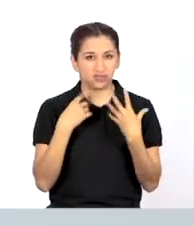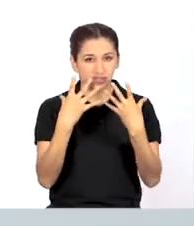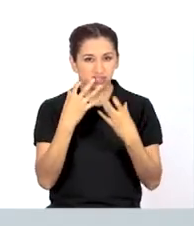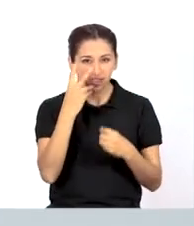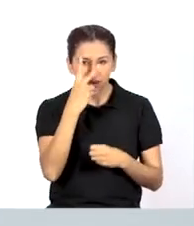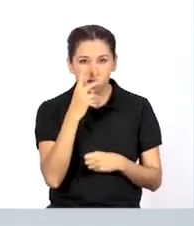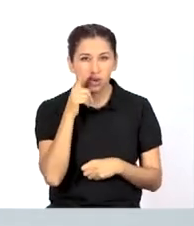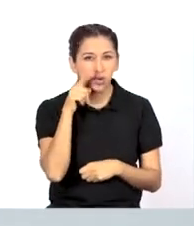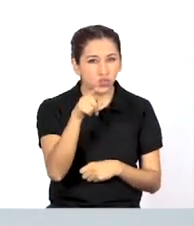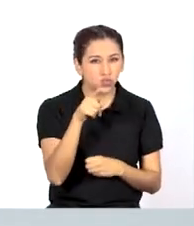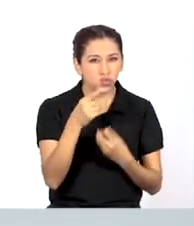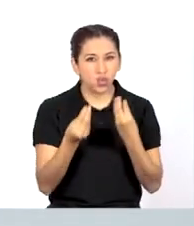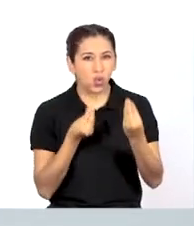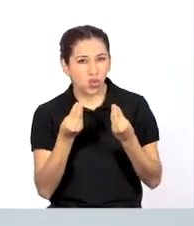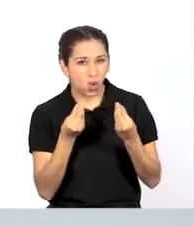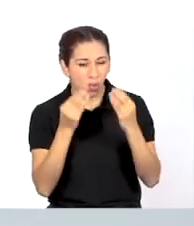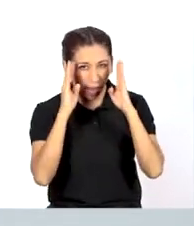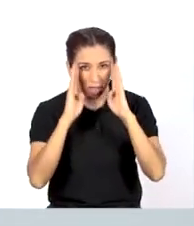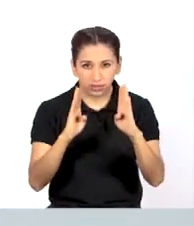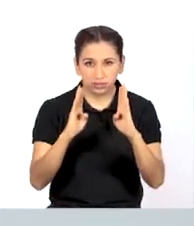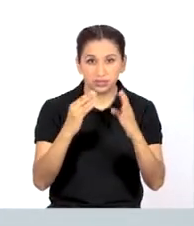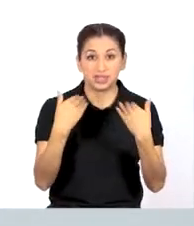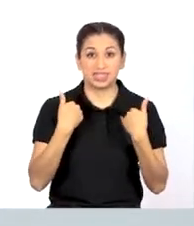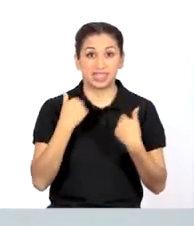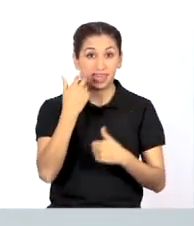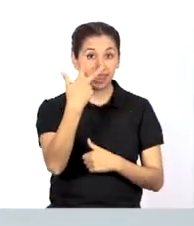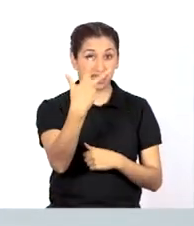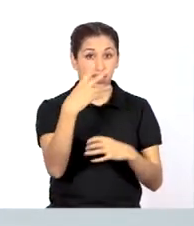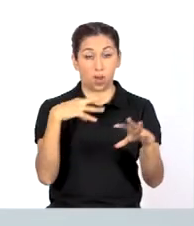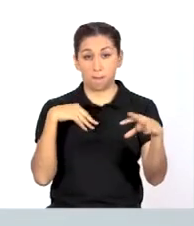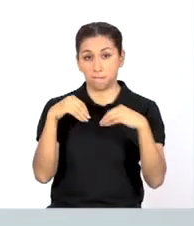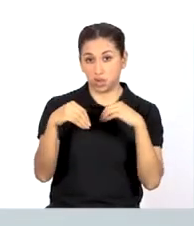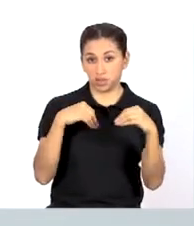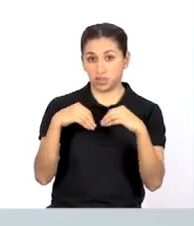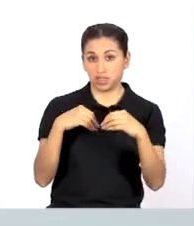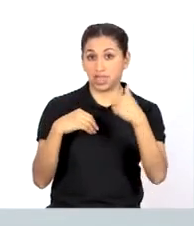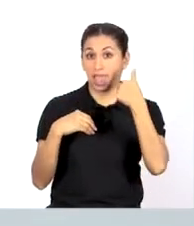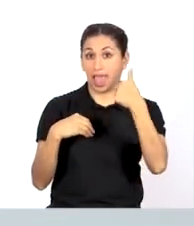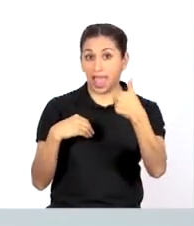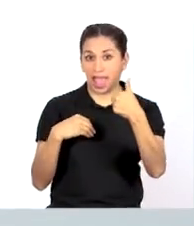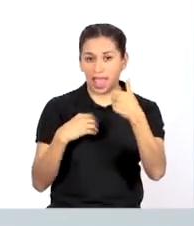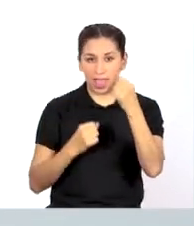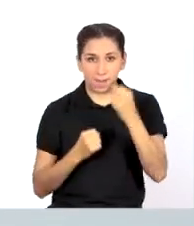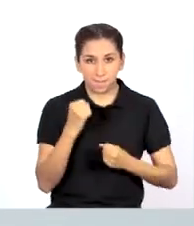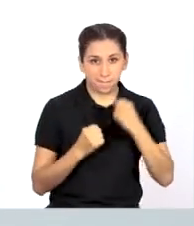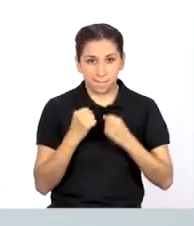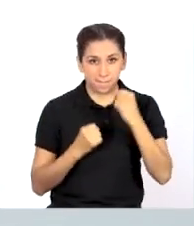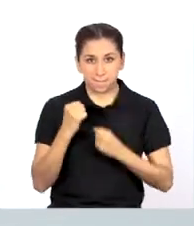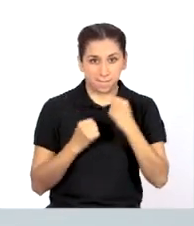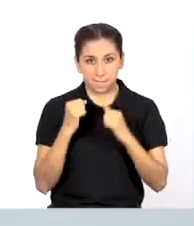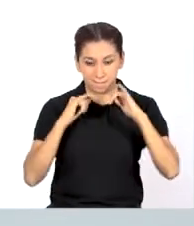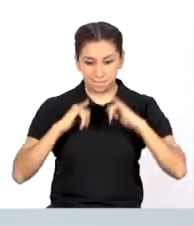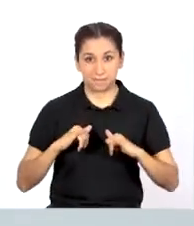Quiero ver qué tan enfocados están. Vamos a tener tres movimientos distintos. A, que es correr en el sitio.